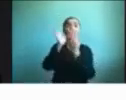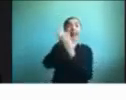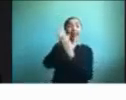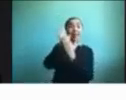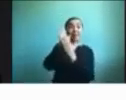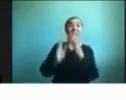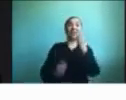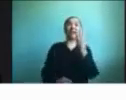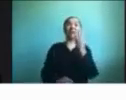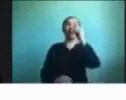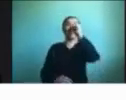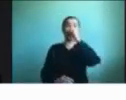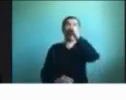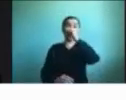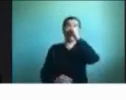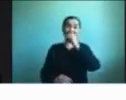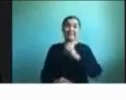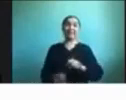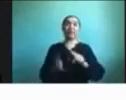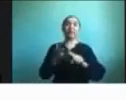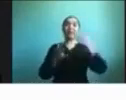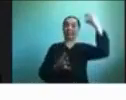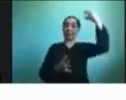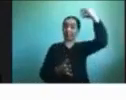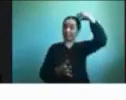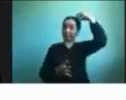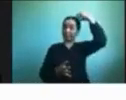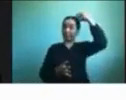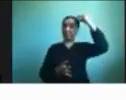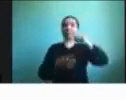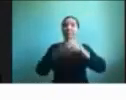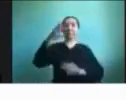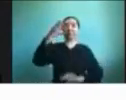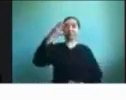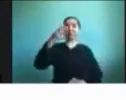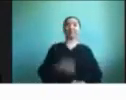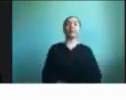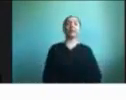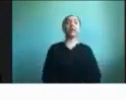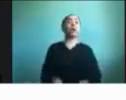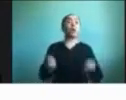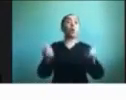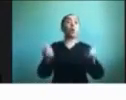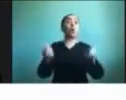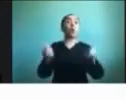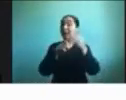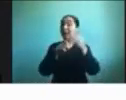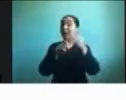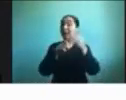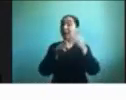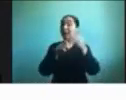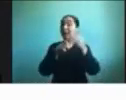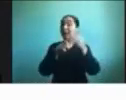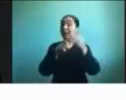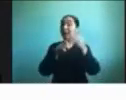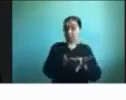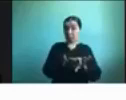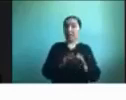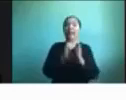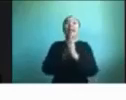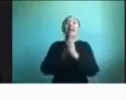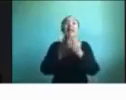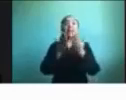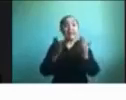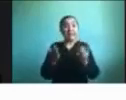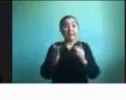y El Principito. Al igual que los softwares, los libros inclusivos hay algunos que se